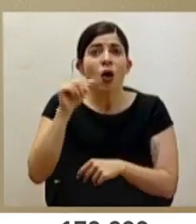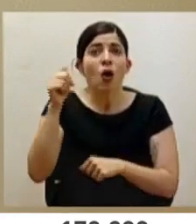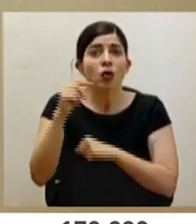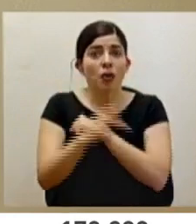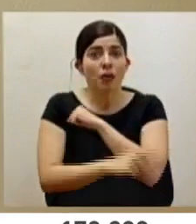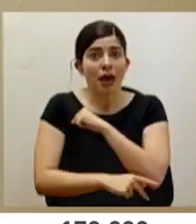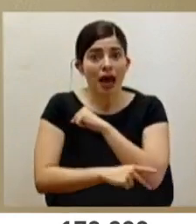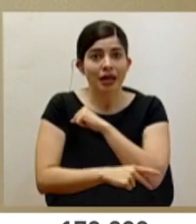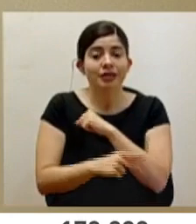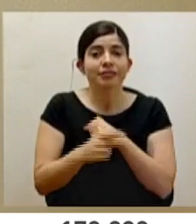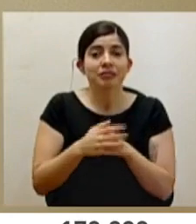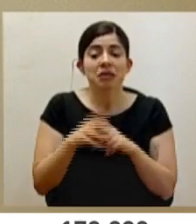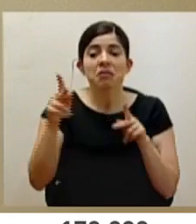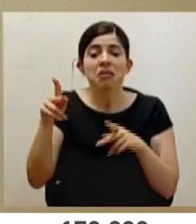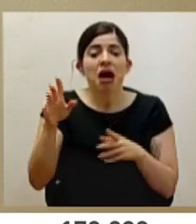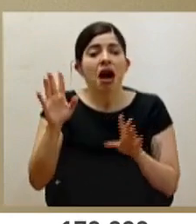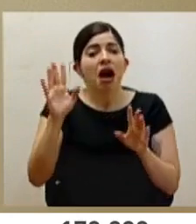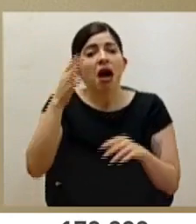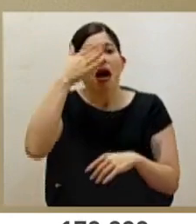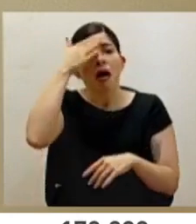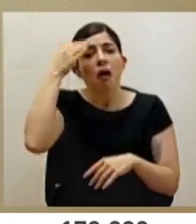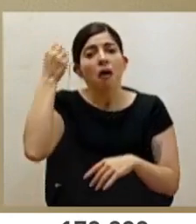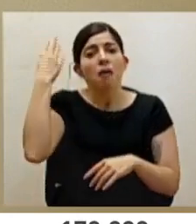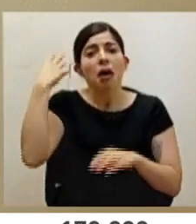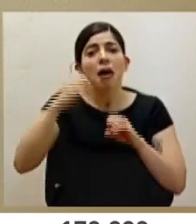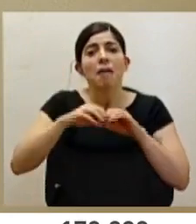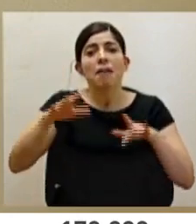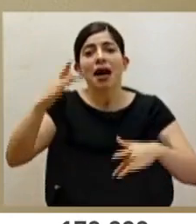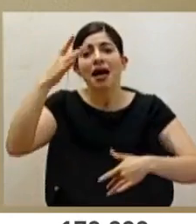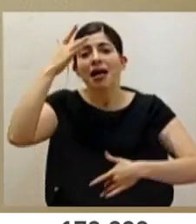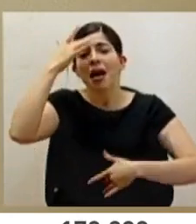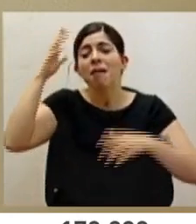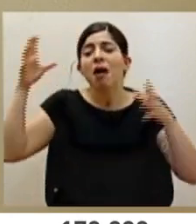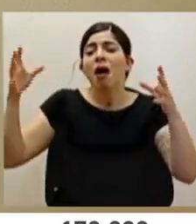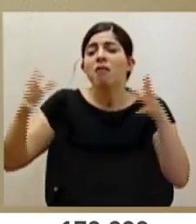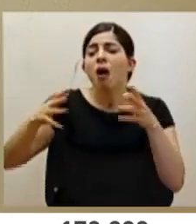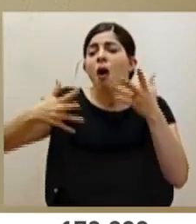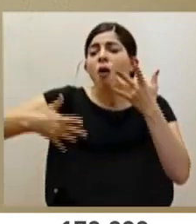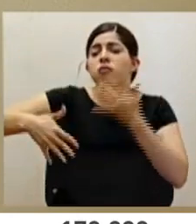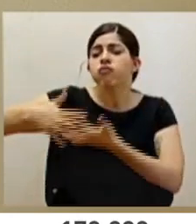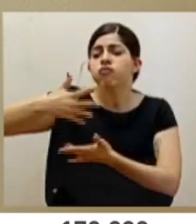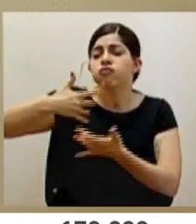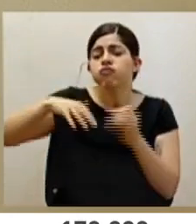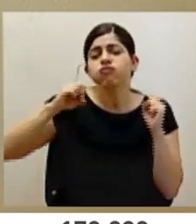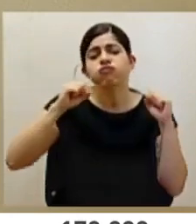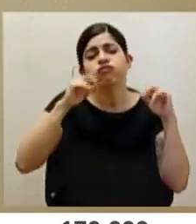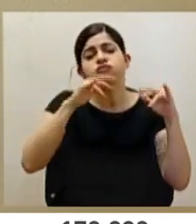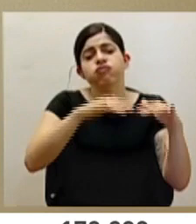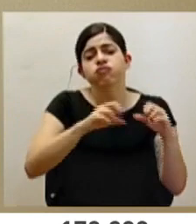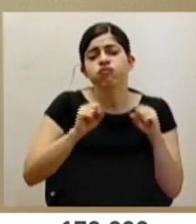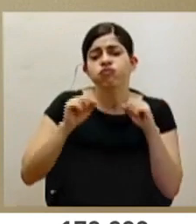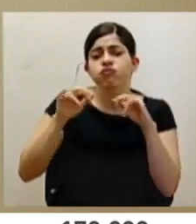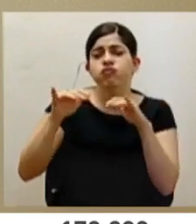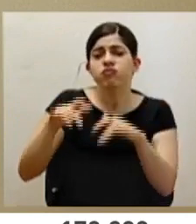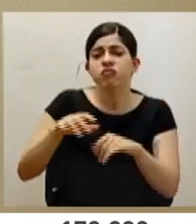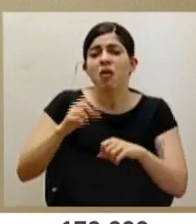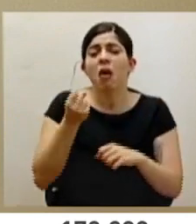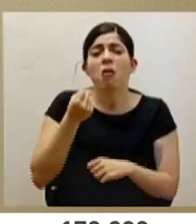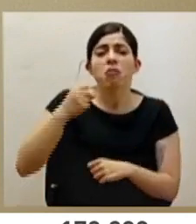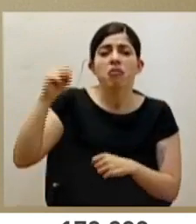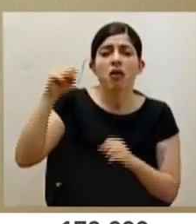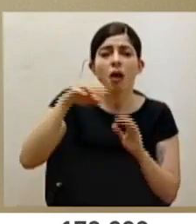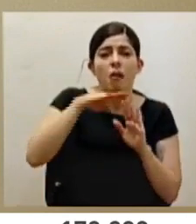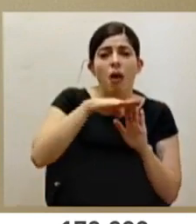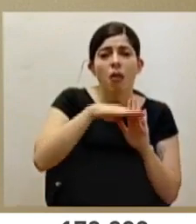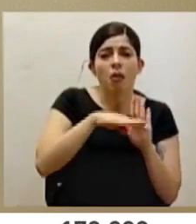en donde se les olvida de repente que hay pandemia, empiezan a haber multitudes, empiezan a haber conglomeraciones, empiezan a haber falta a los protocolos